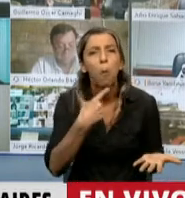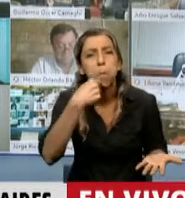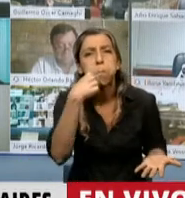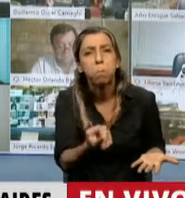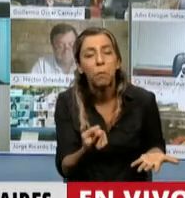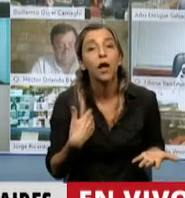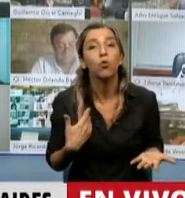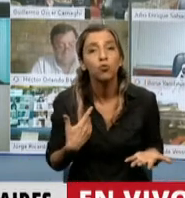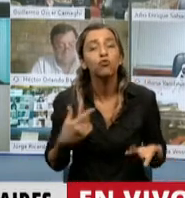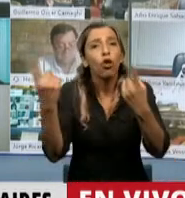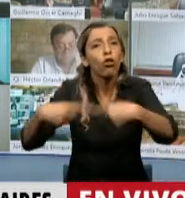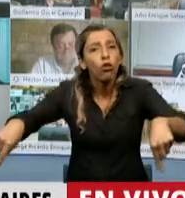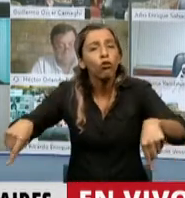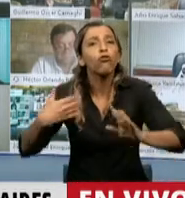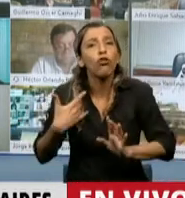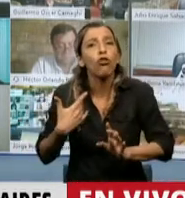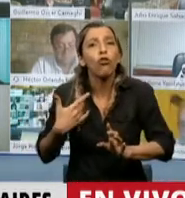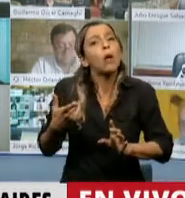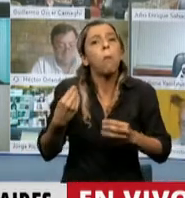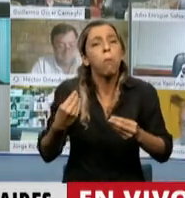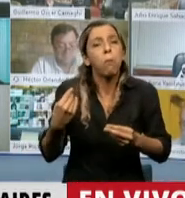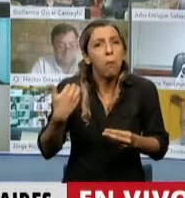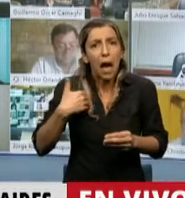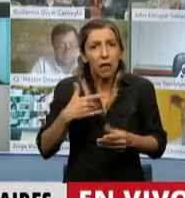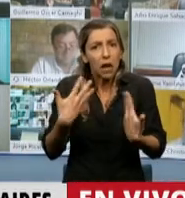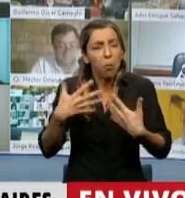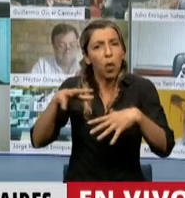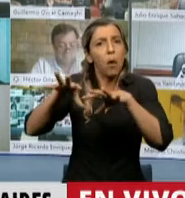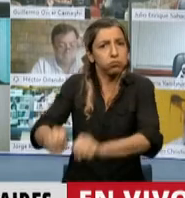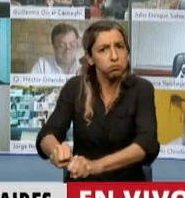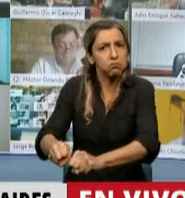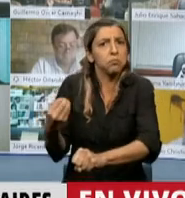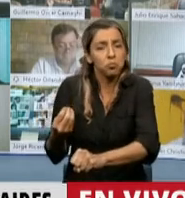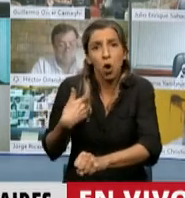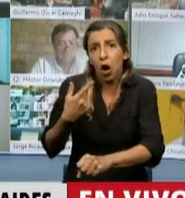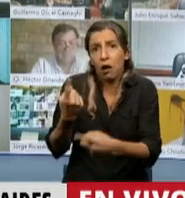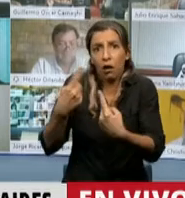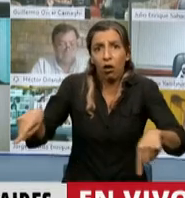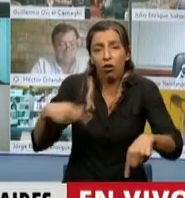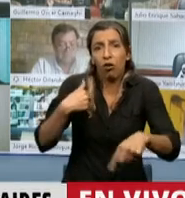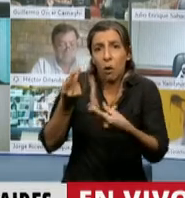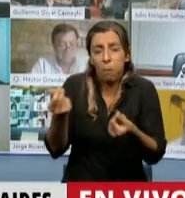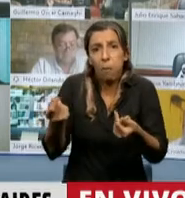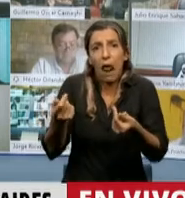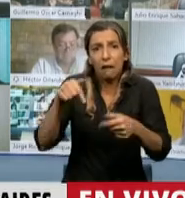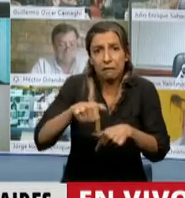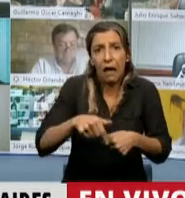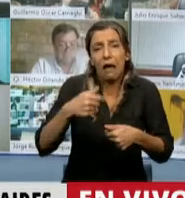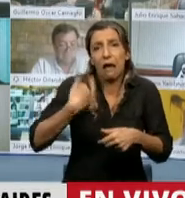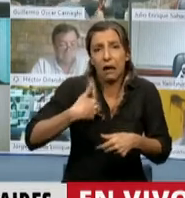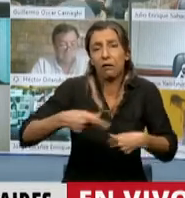bien y de propiedad en el país para evitar justamente que la fuga de capitales se